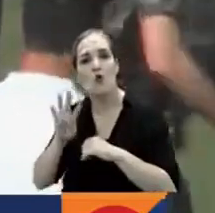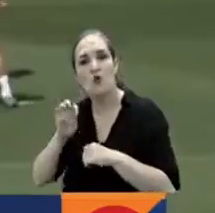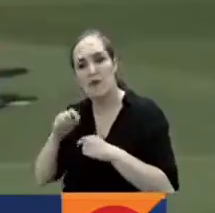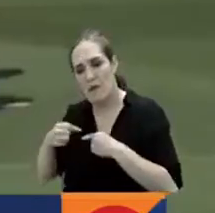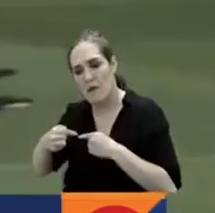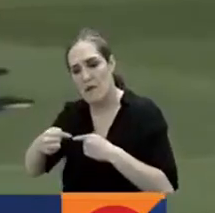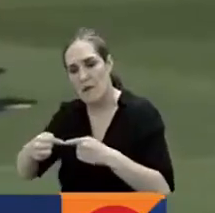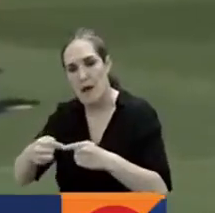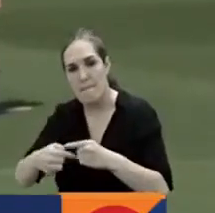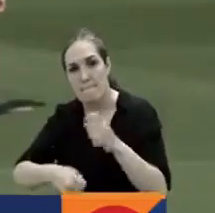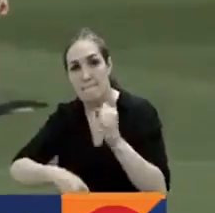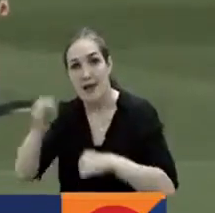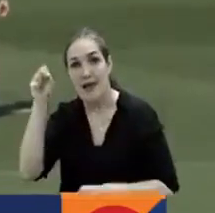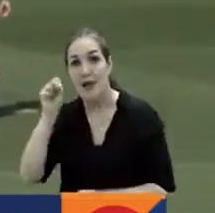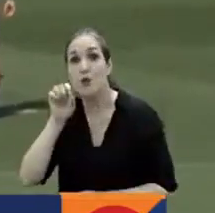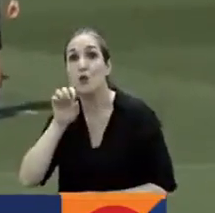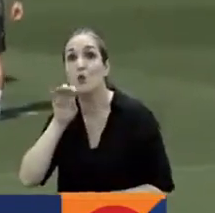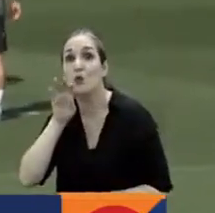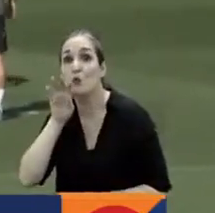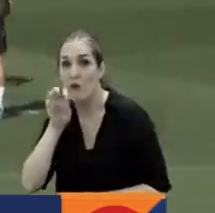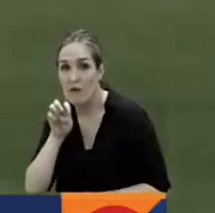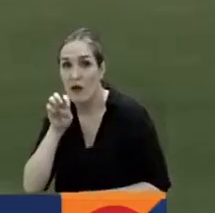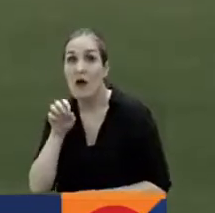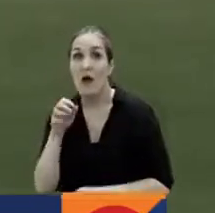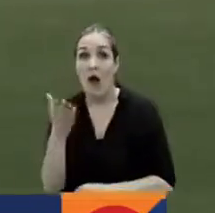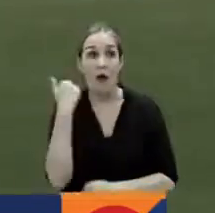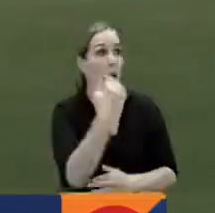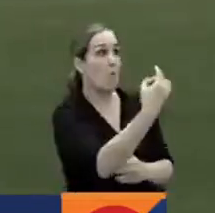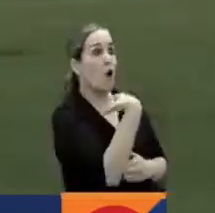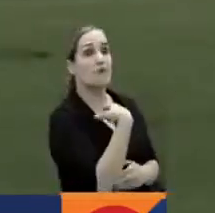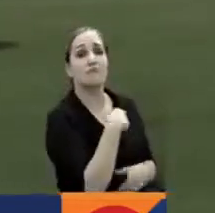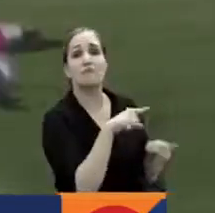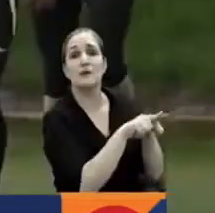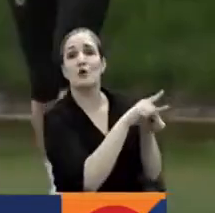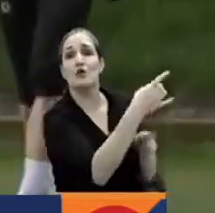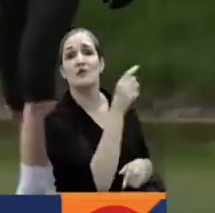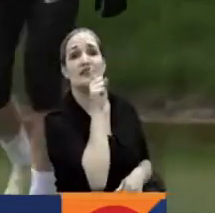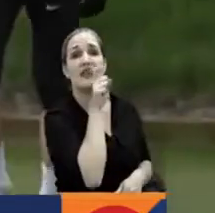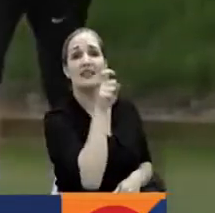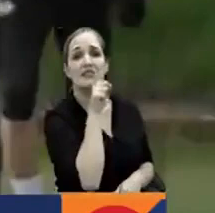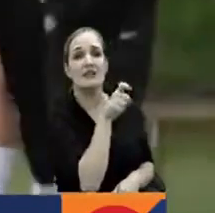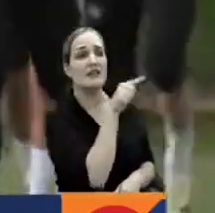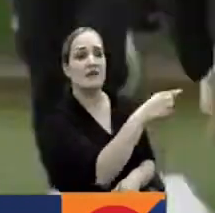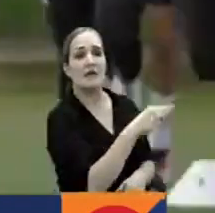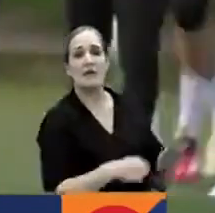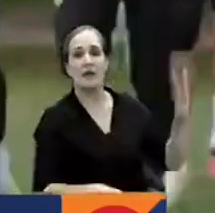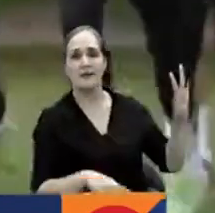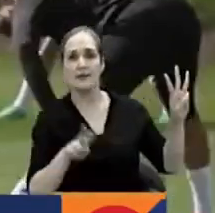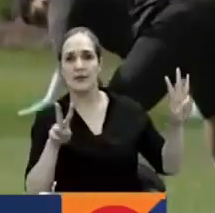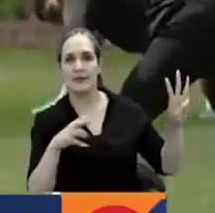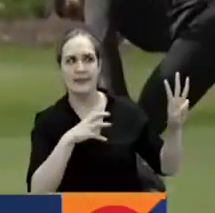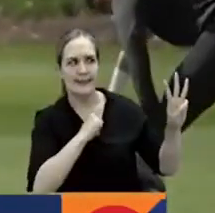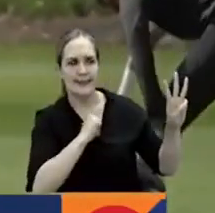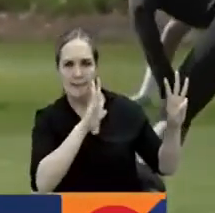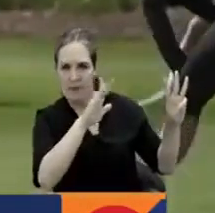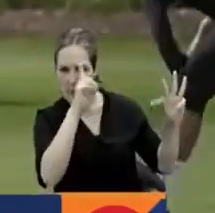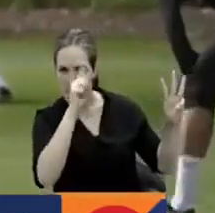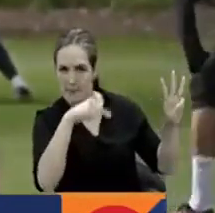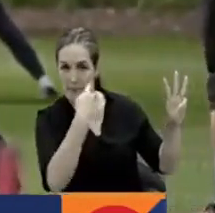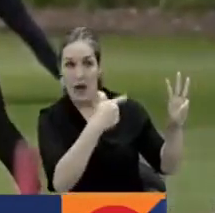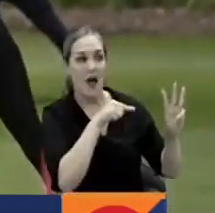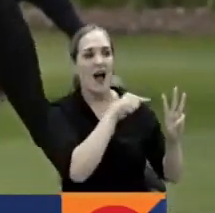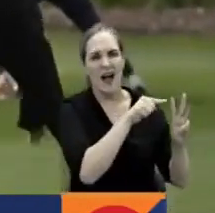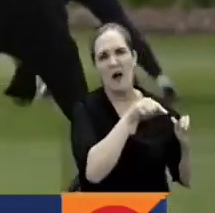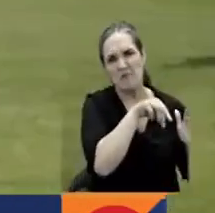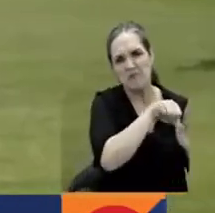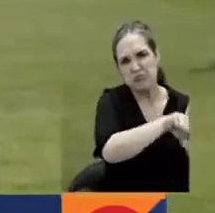en casa. Curiosamente la única derrota fue precisamente ante el Chelsea en la pasada edición por tres a dos aunque los ingleses viven una crisis de resultados